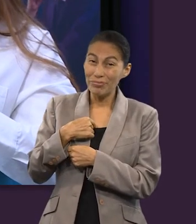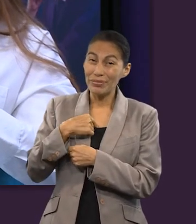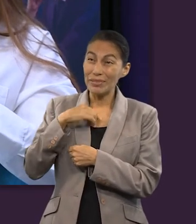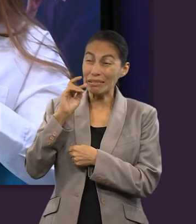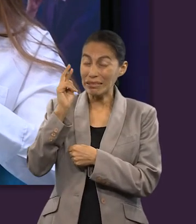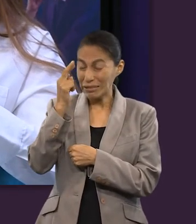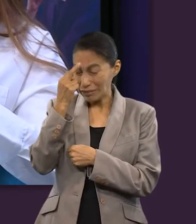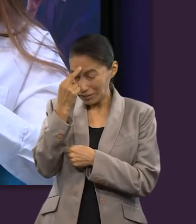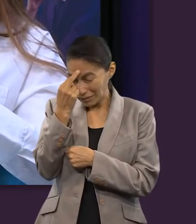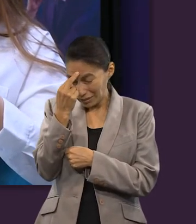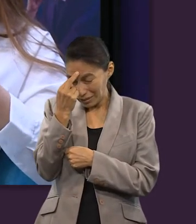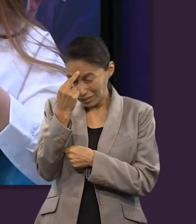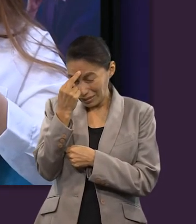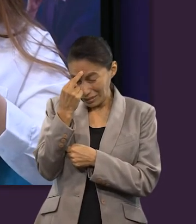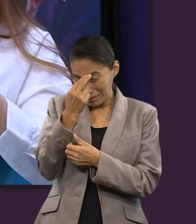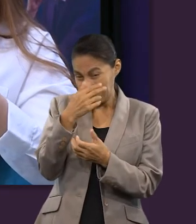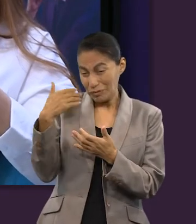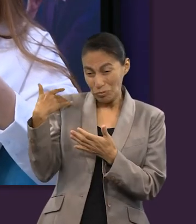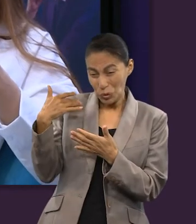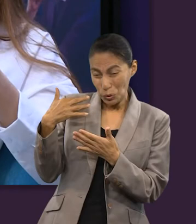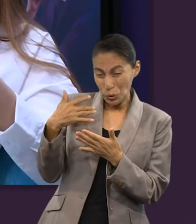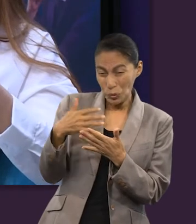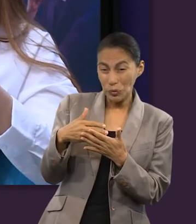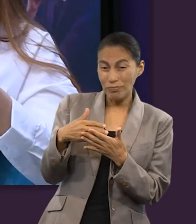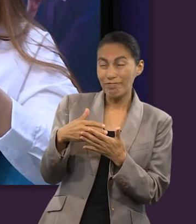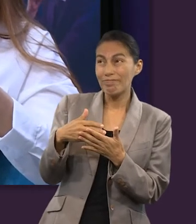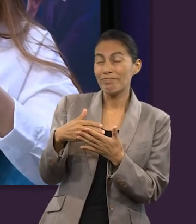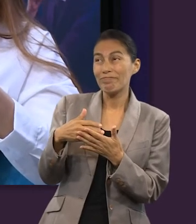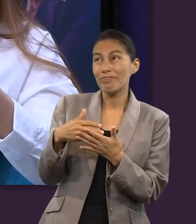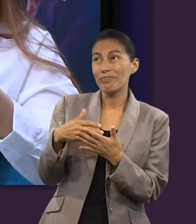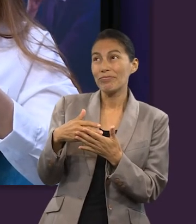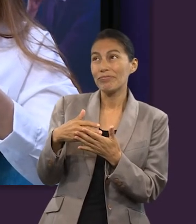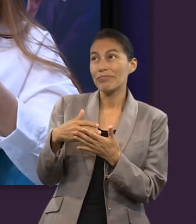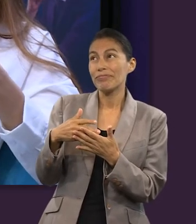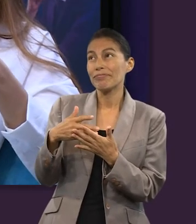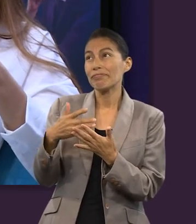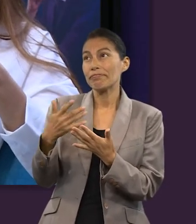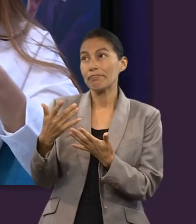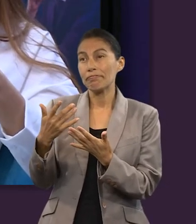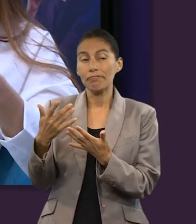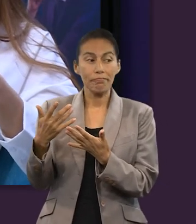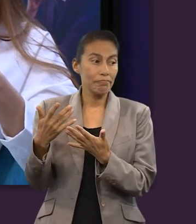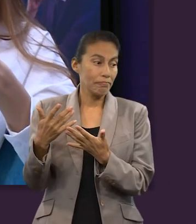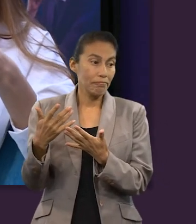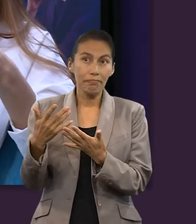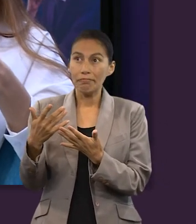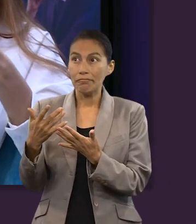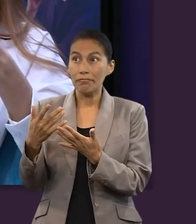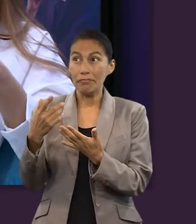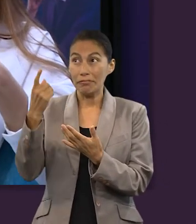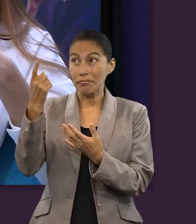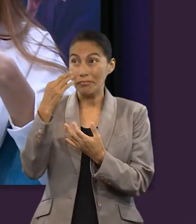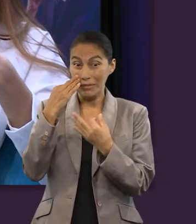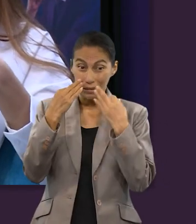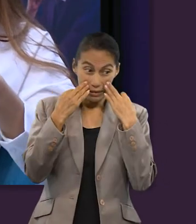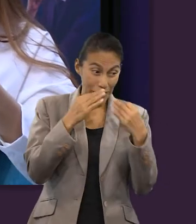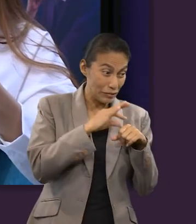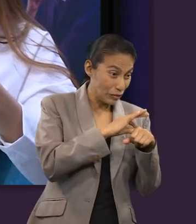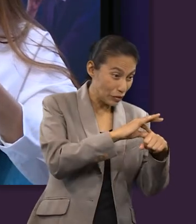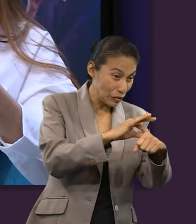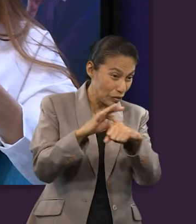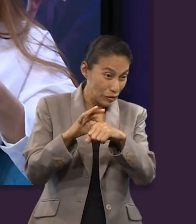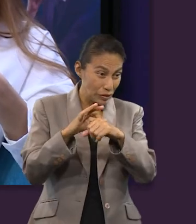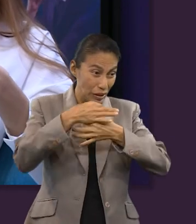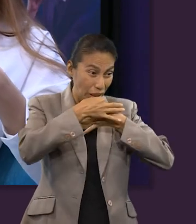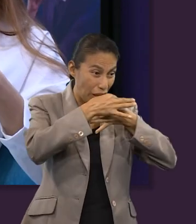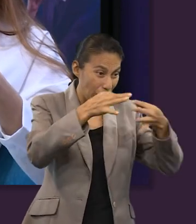recordar, a afianzar, a confirmar que valió la pena haber dado testimonio de